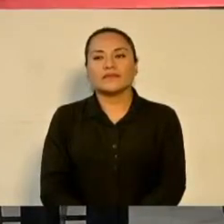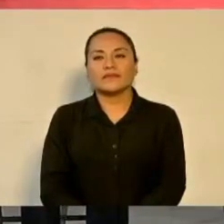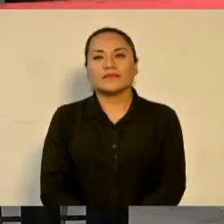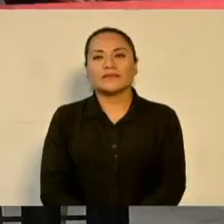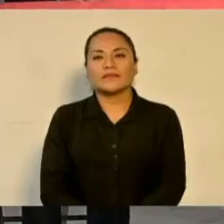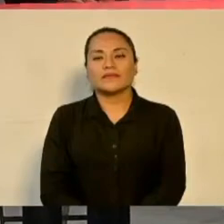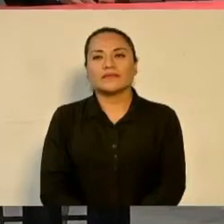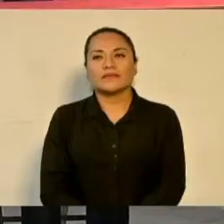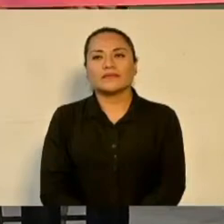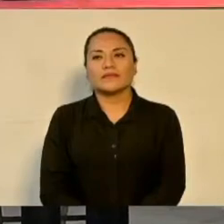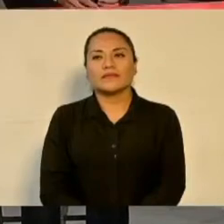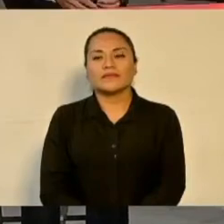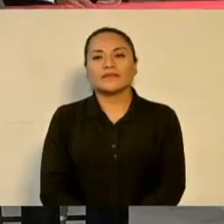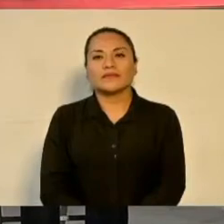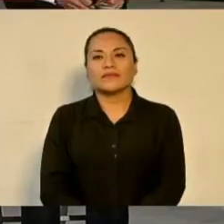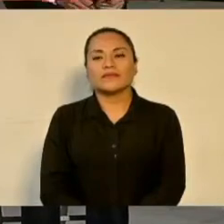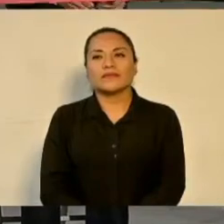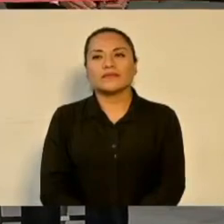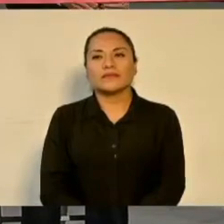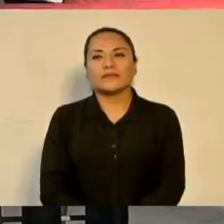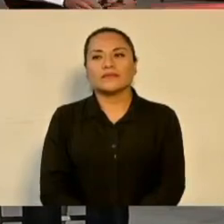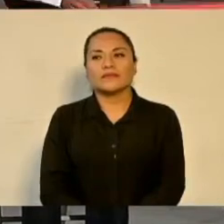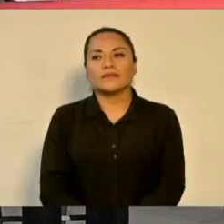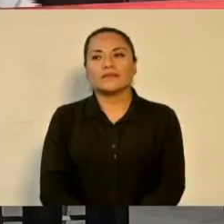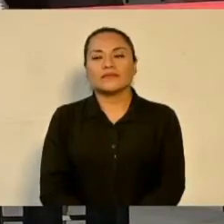Gracias. Gracias.